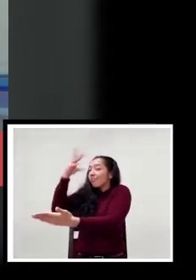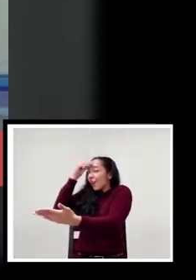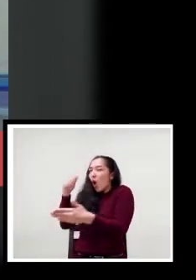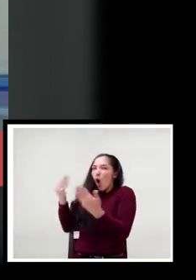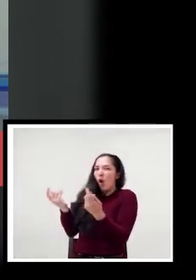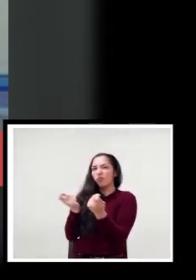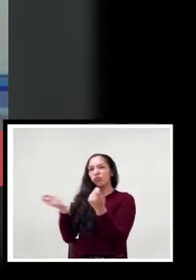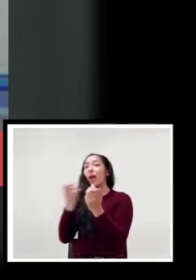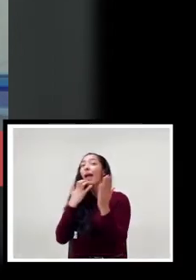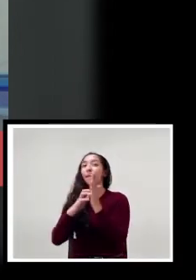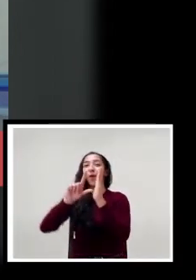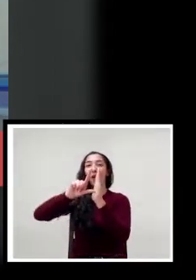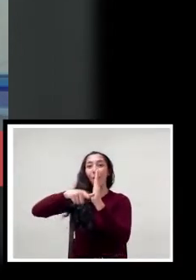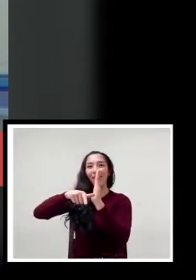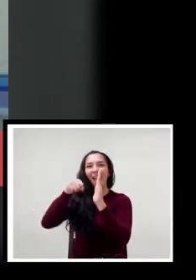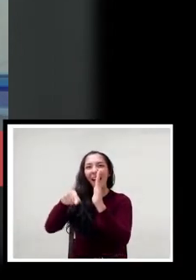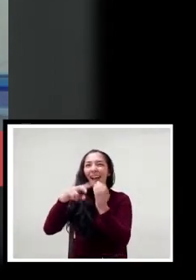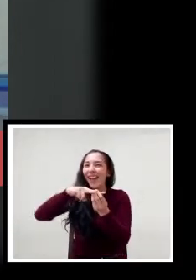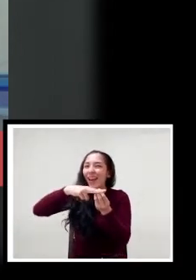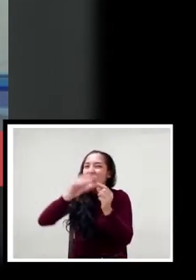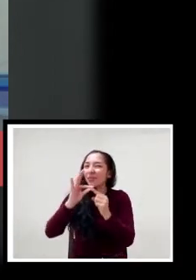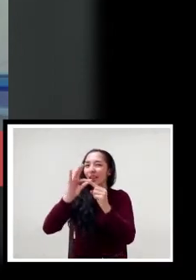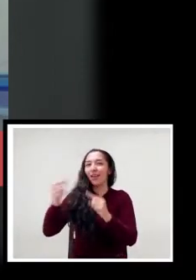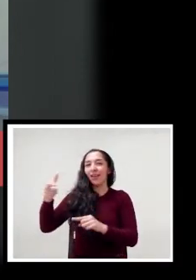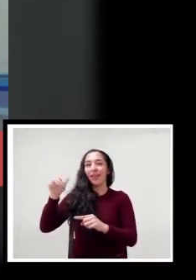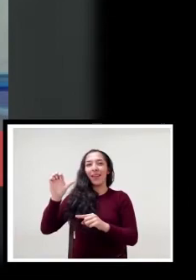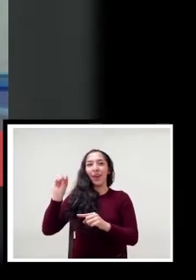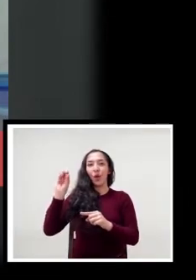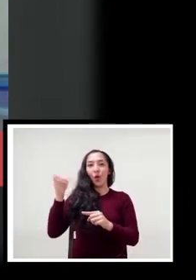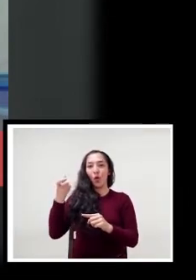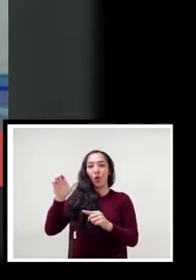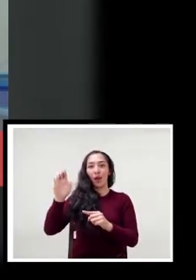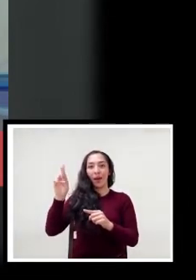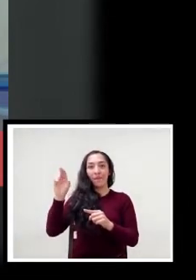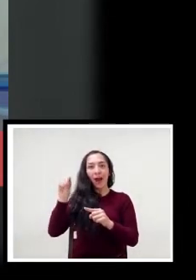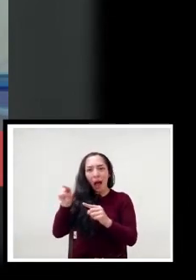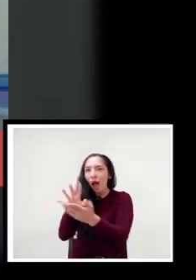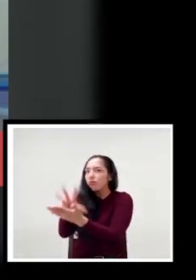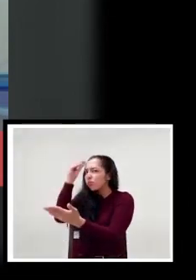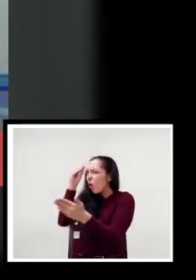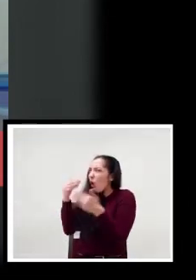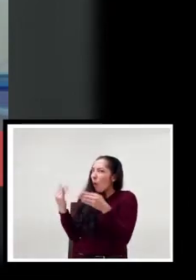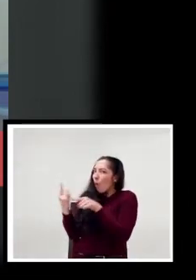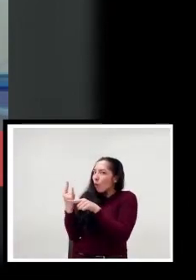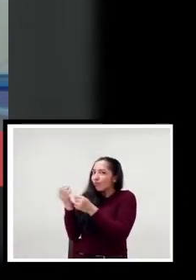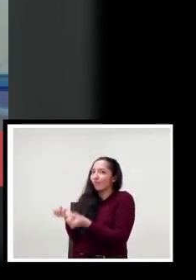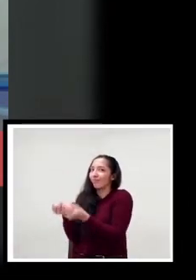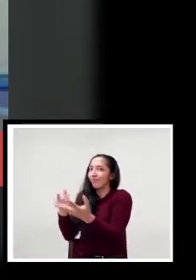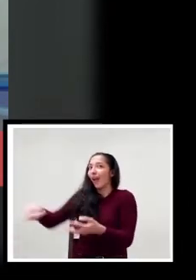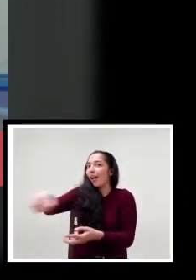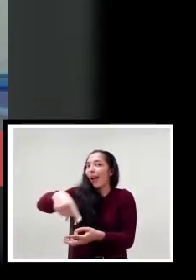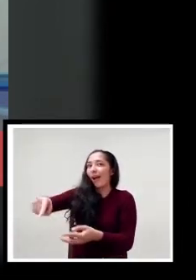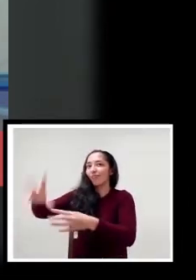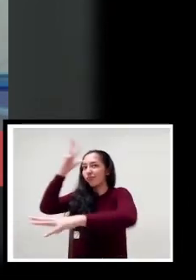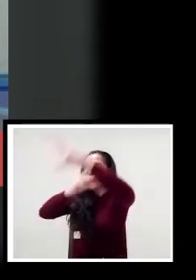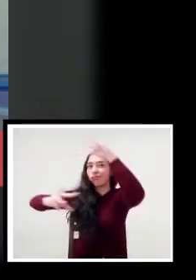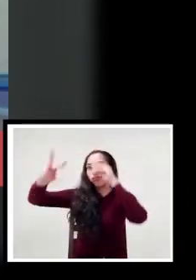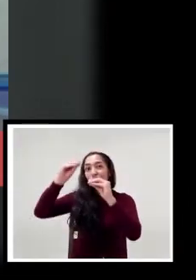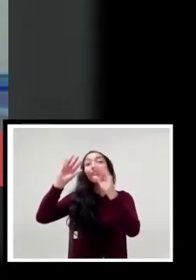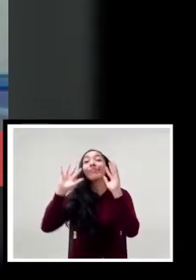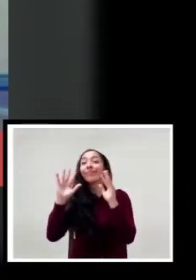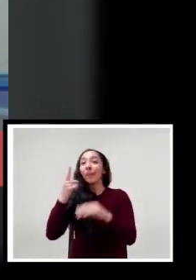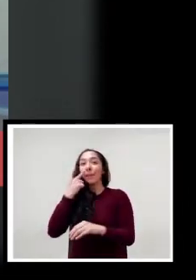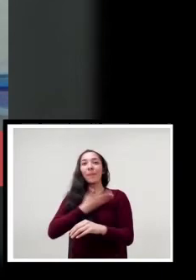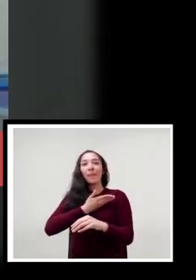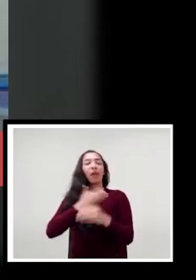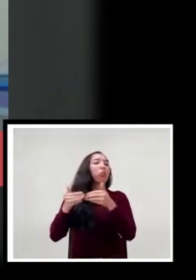aprender cómo manejar GeoGebra en el caso de geometría, y así mismo pues entonces cómo comunicarse por